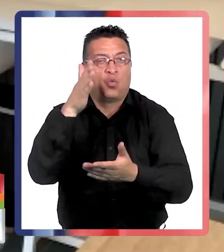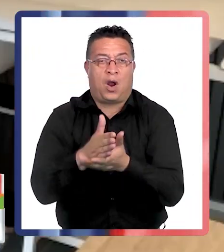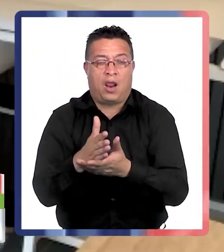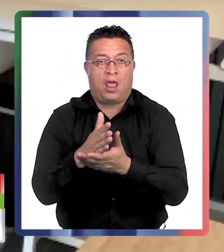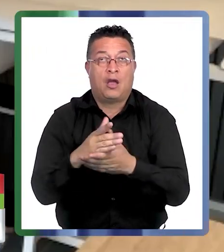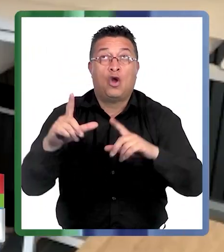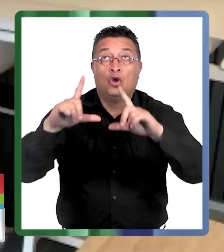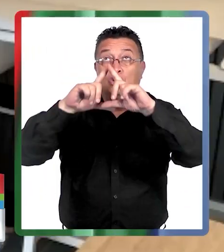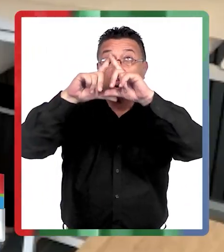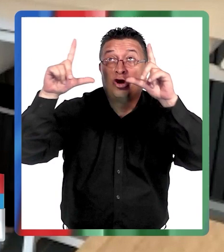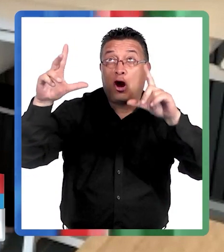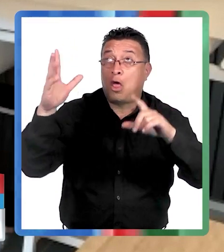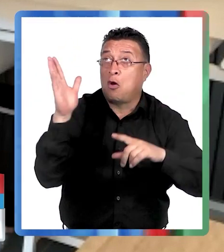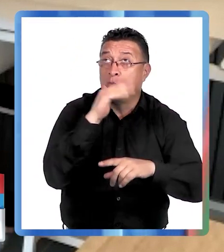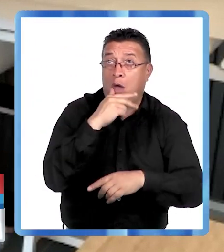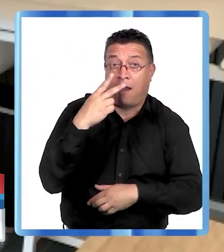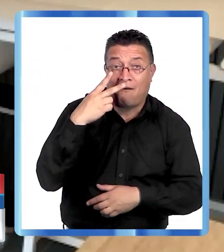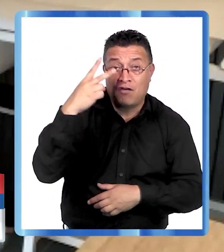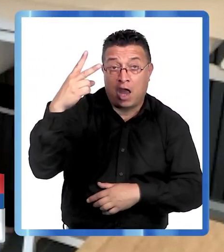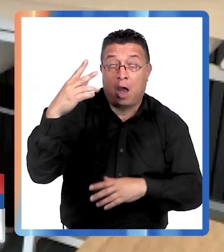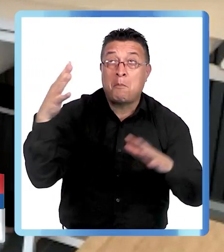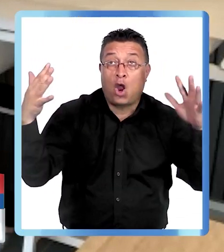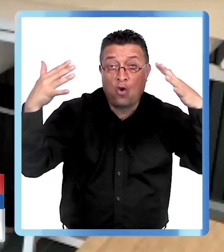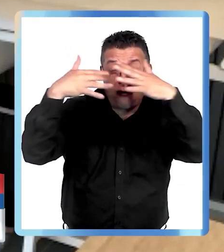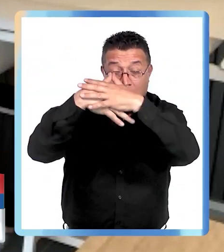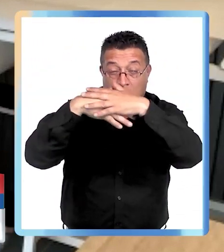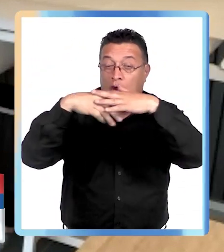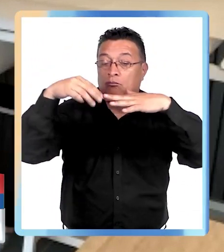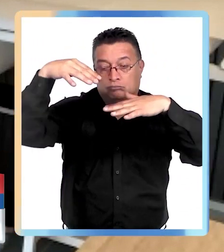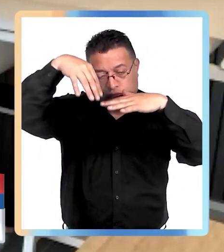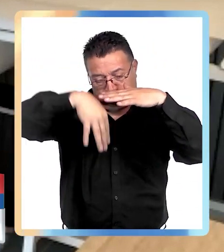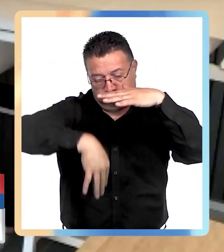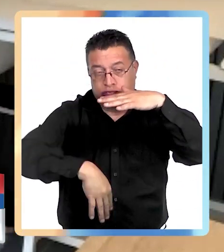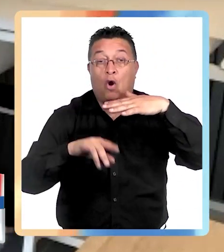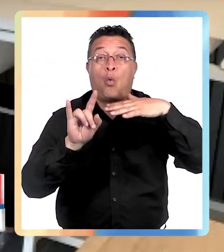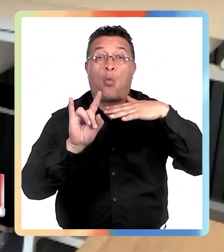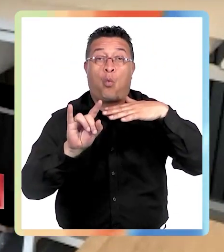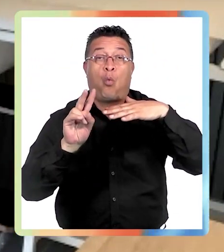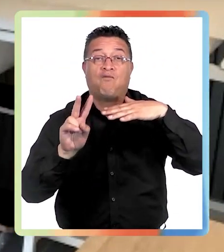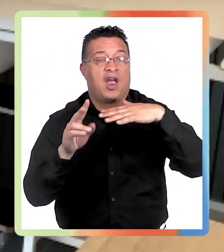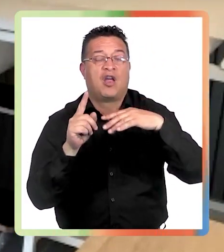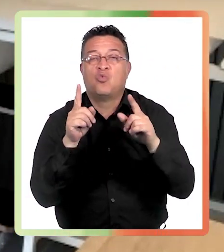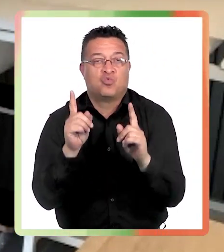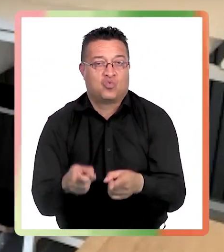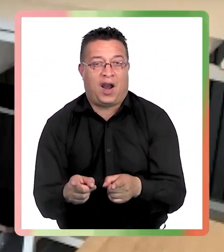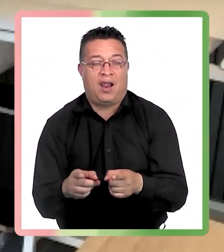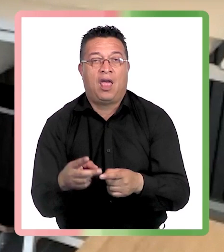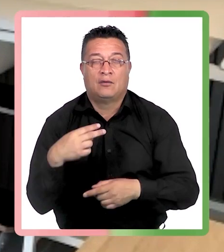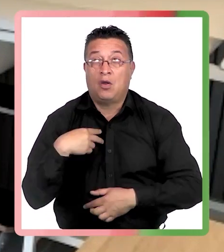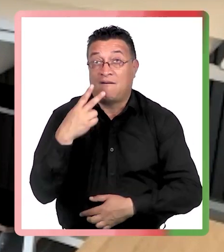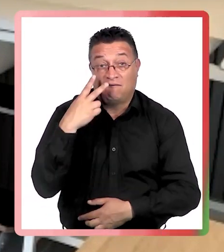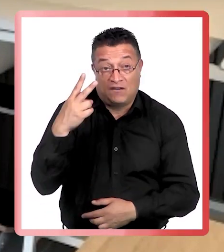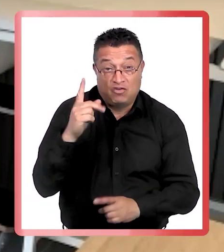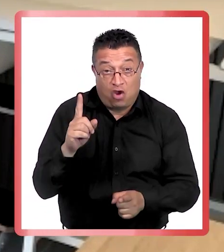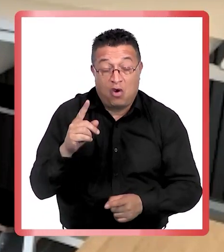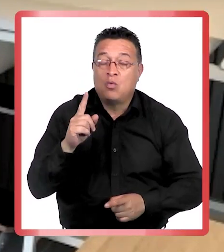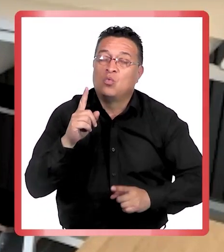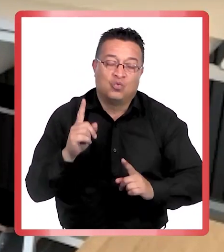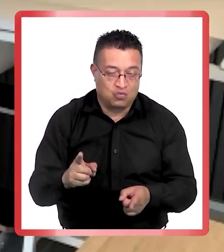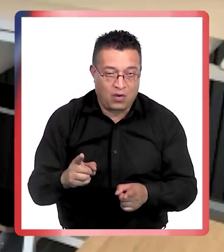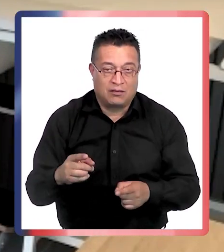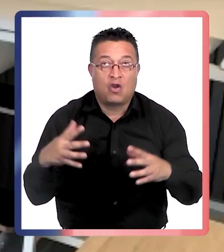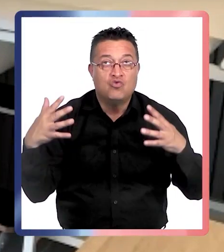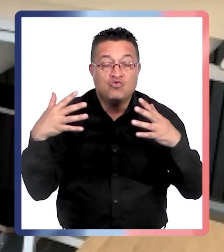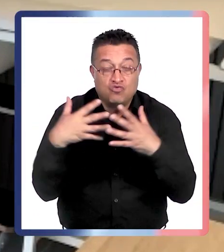Entonces, igual, producen el riesgo y aumentan las enfermedades que produce el sol, a pesar de que uno no vea el sol específico. O un día